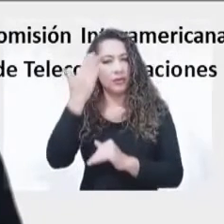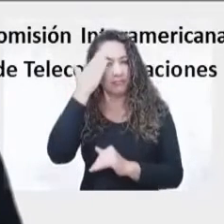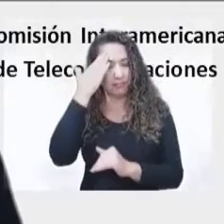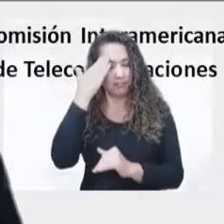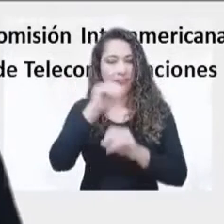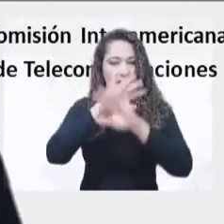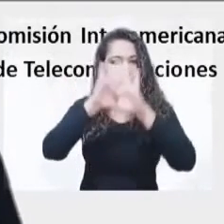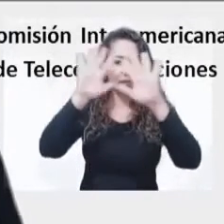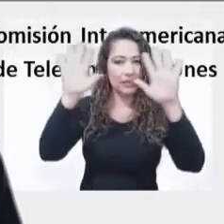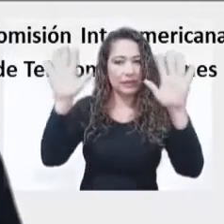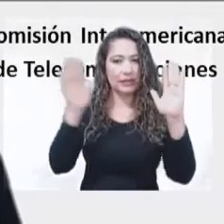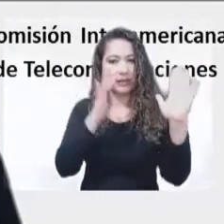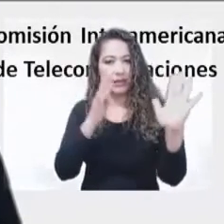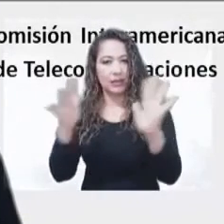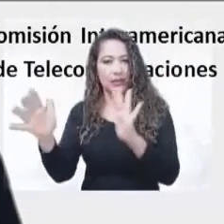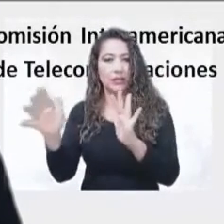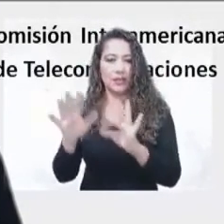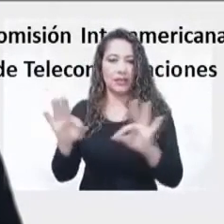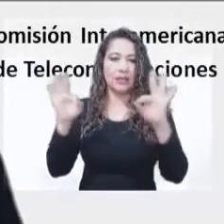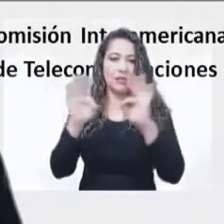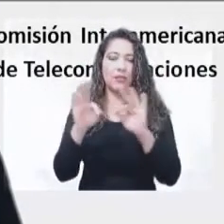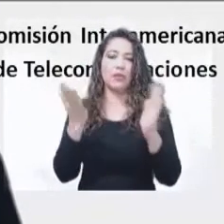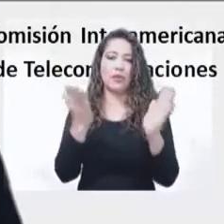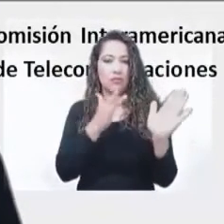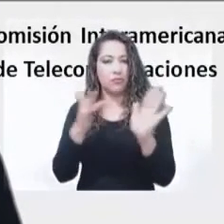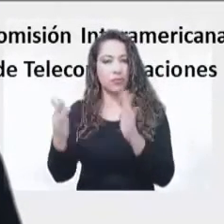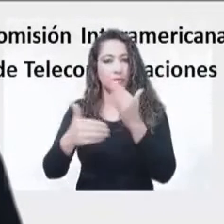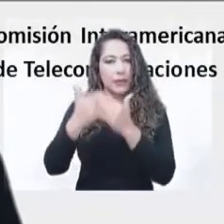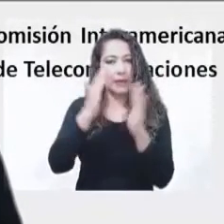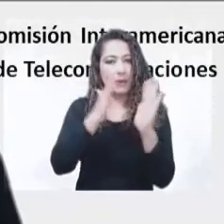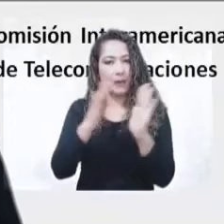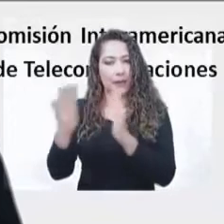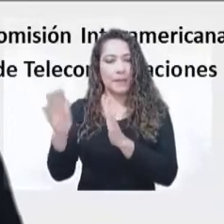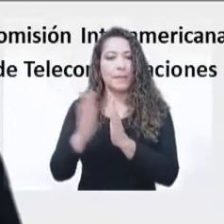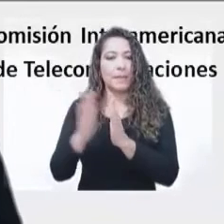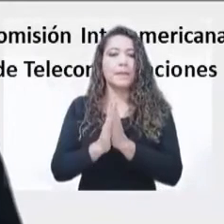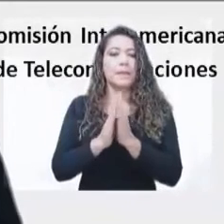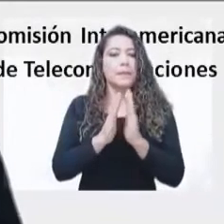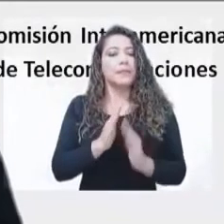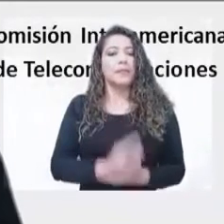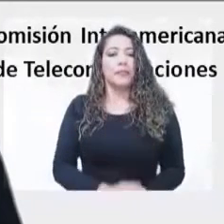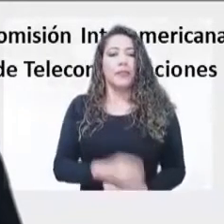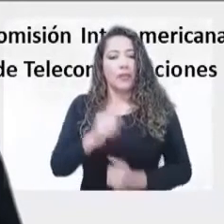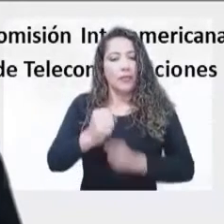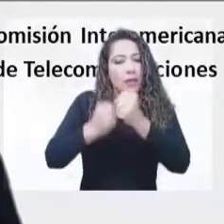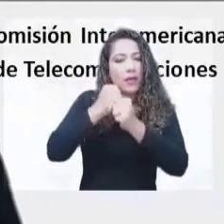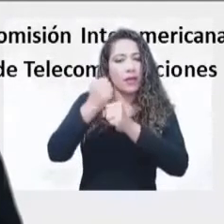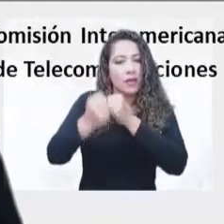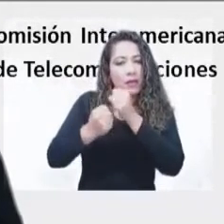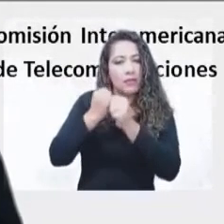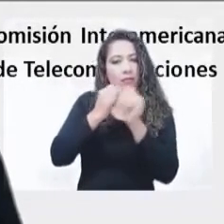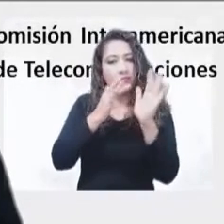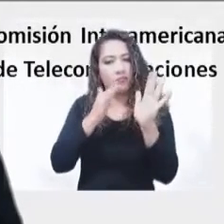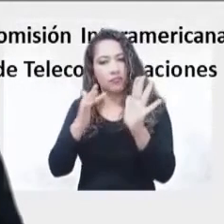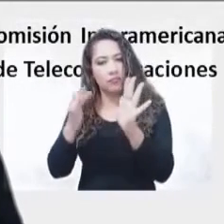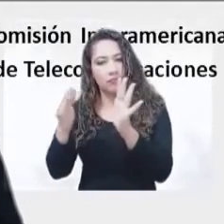digital ha avanzado bastante rápido en los últimos años para ampliar el acceso y la adopción de infraestructura de servicios de banda ancha.